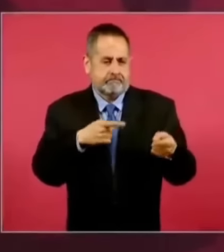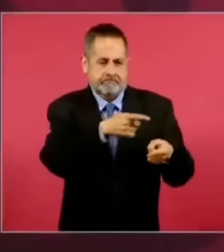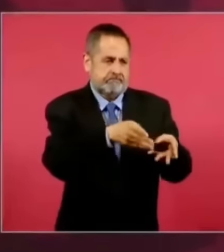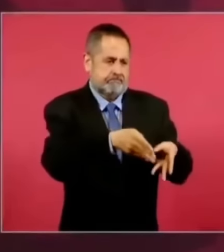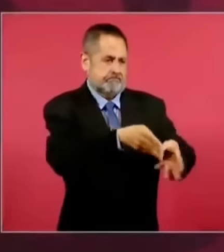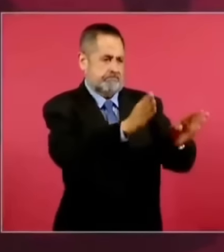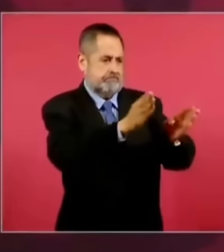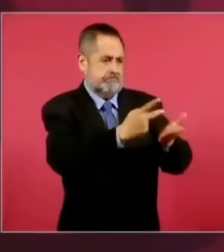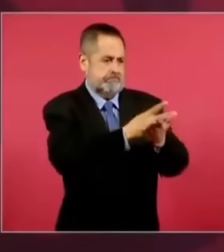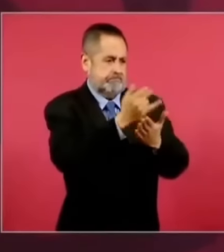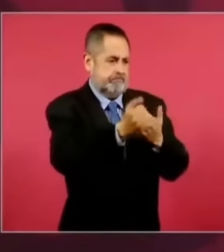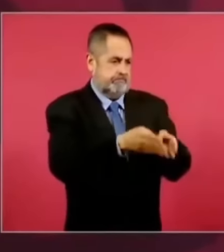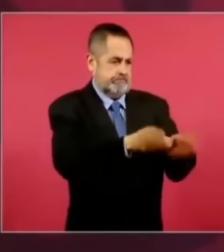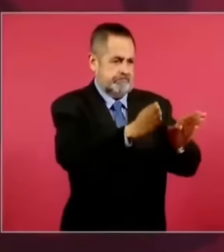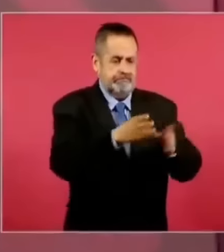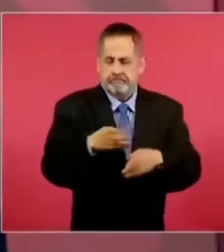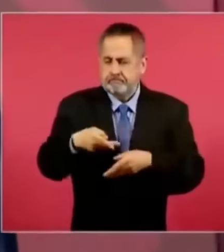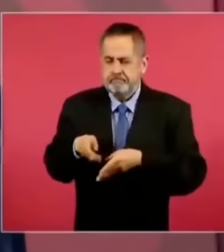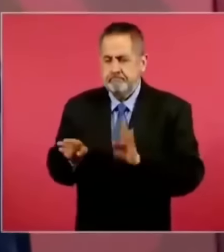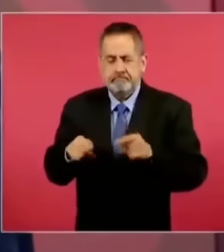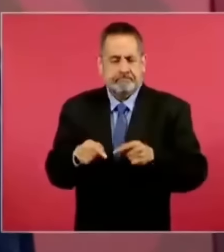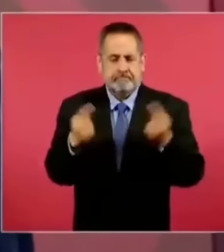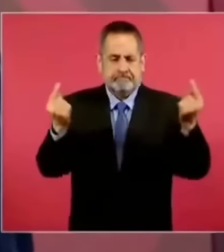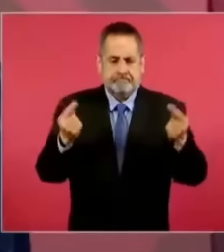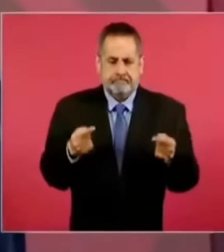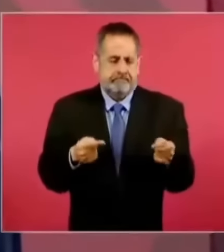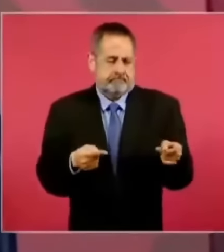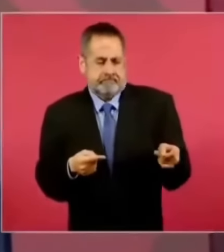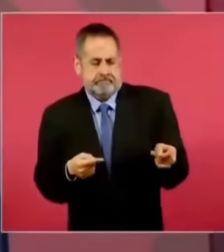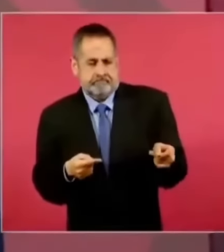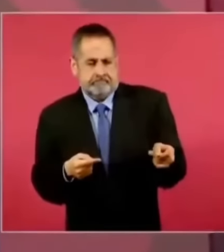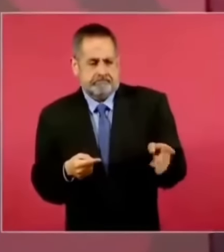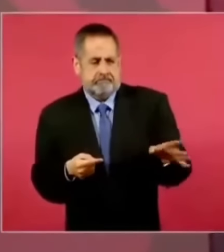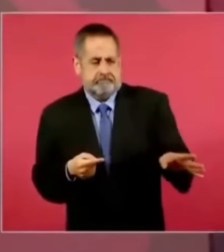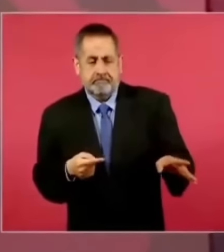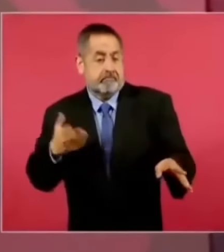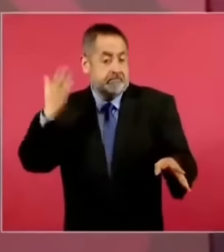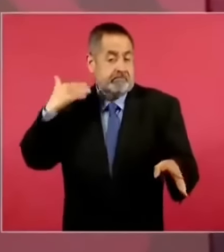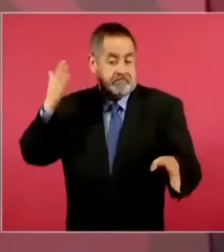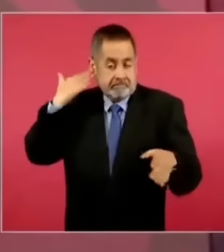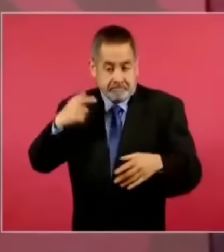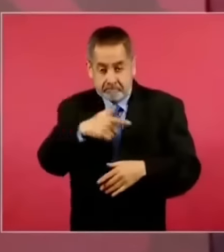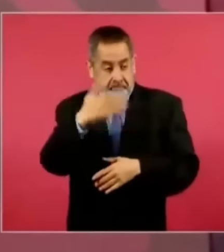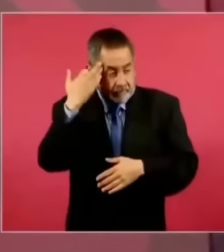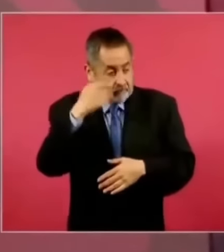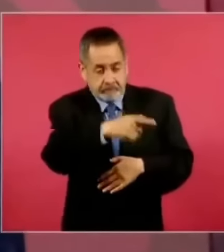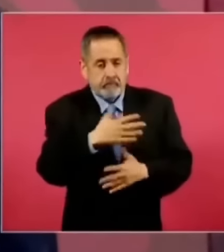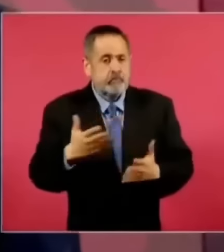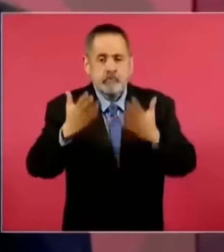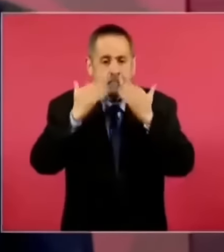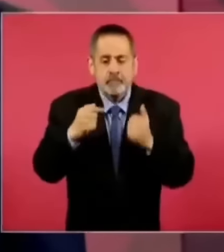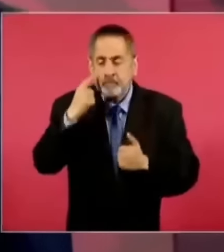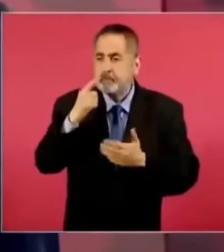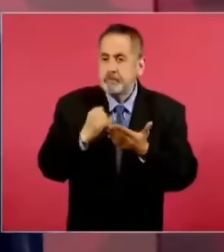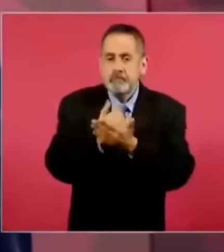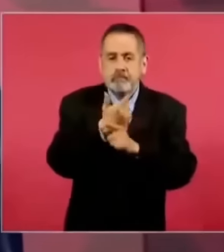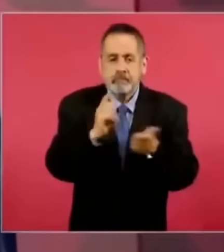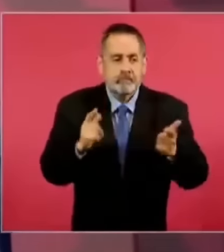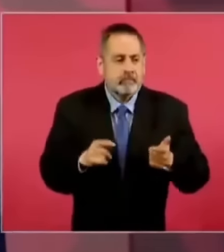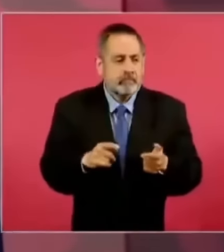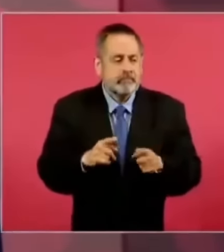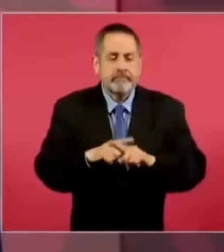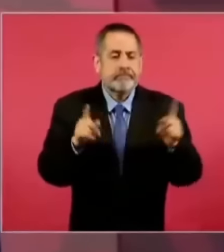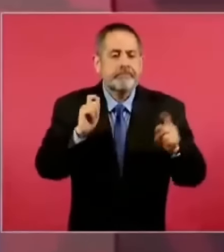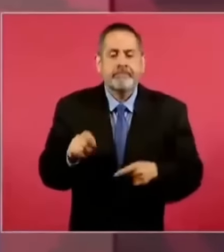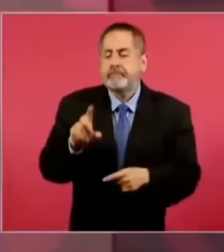y contrapuestos. Y por qué sostengo que no había democracia, porque la democracia es el gobierno del pueblo